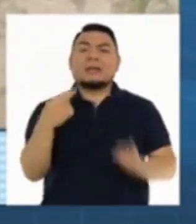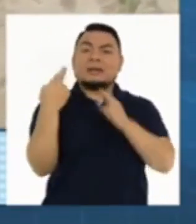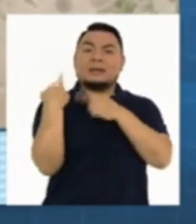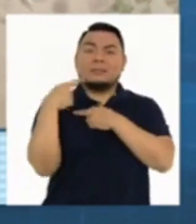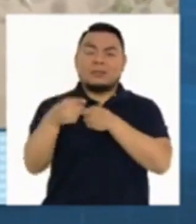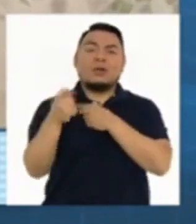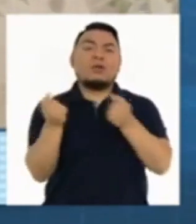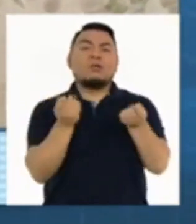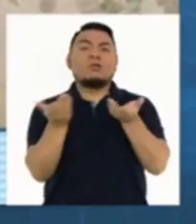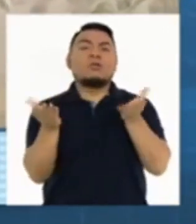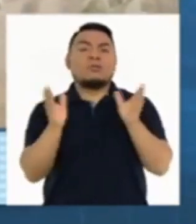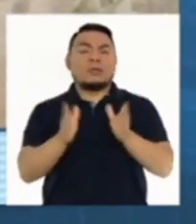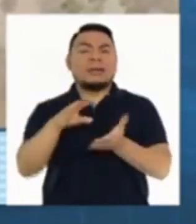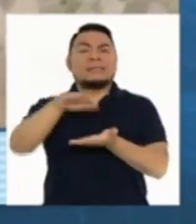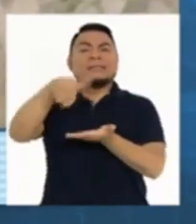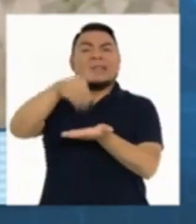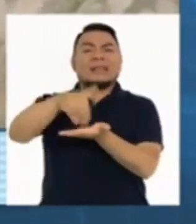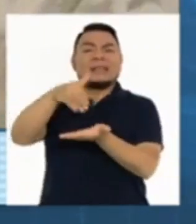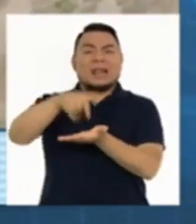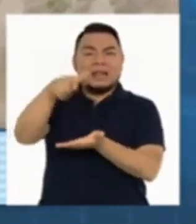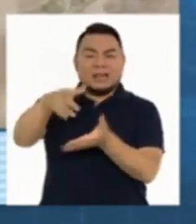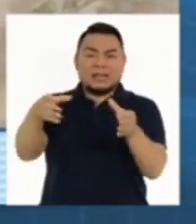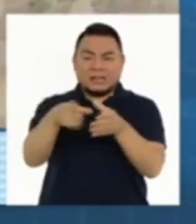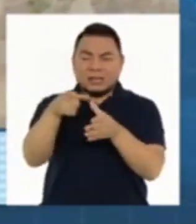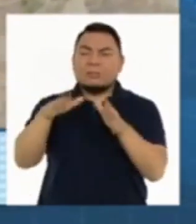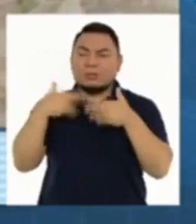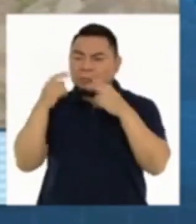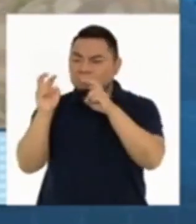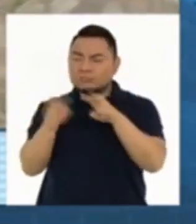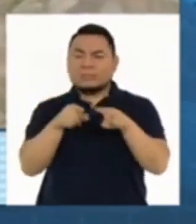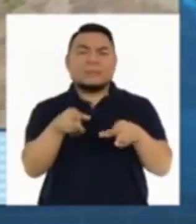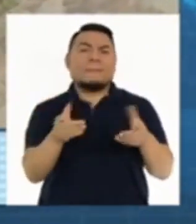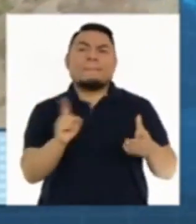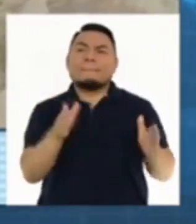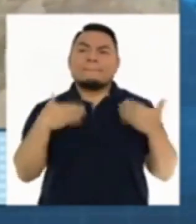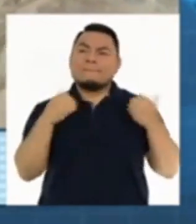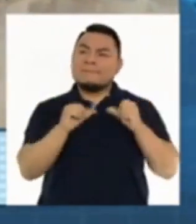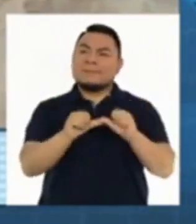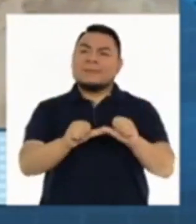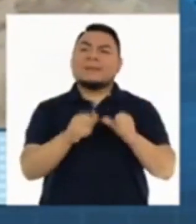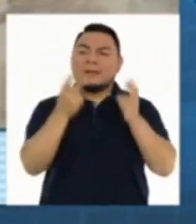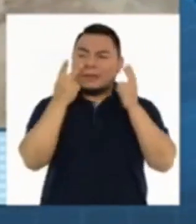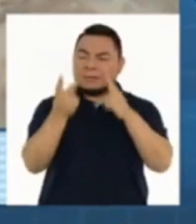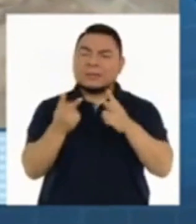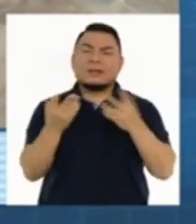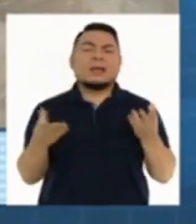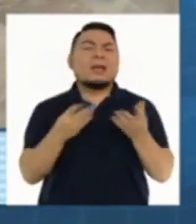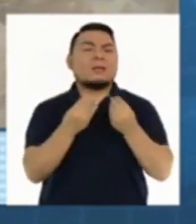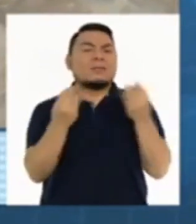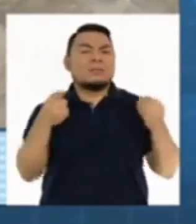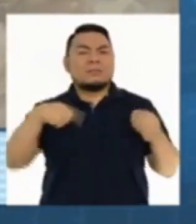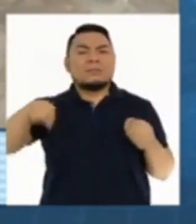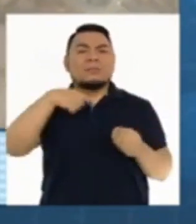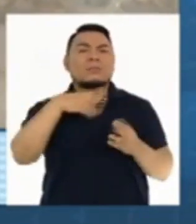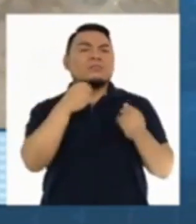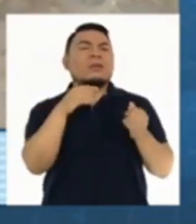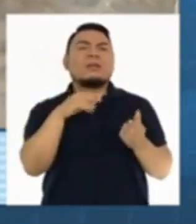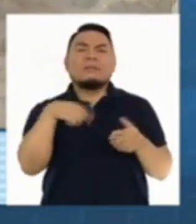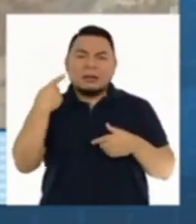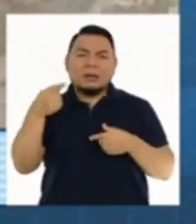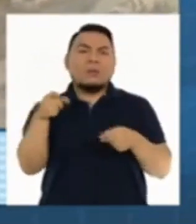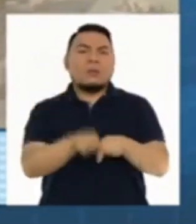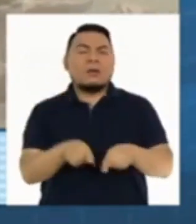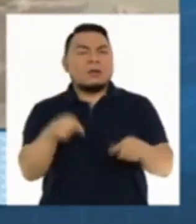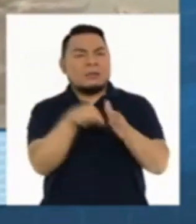parte del gobierno central a fin de poder evaluar esta situación. No podemos seguir viendo familias así asesinadas